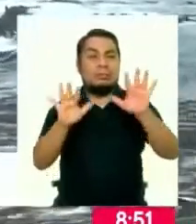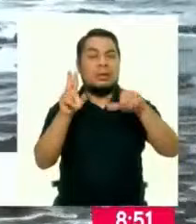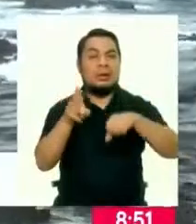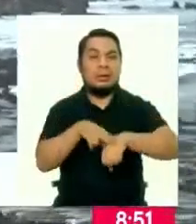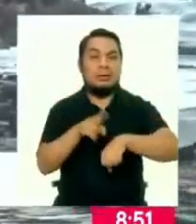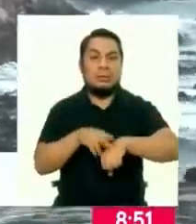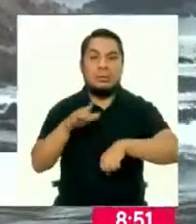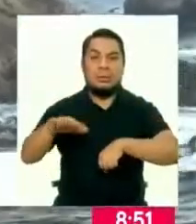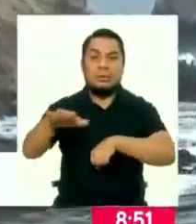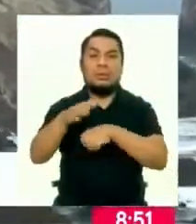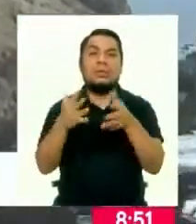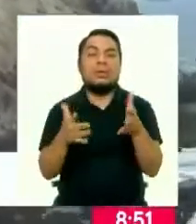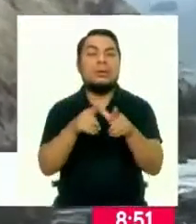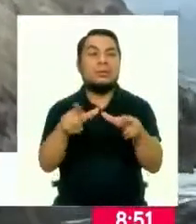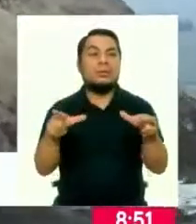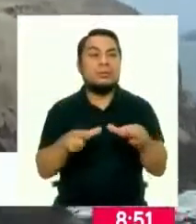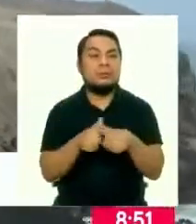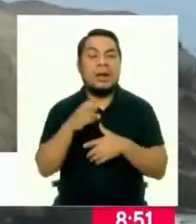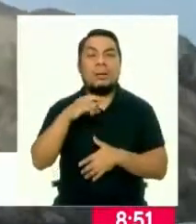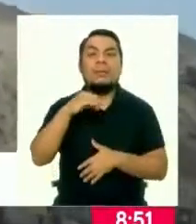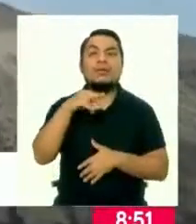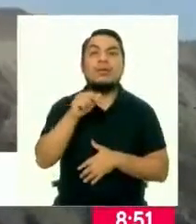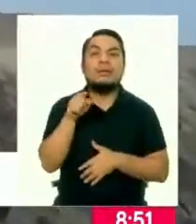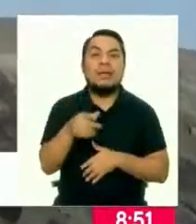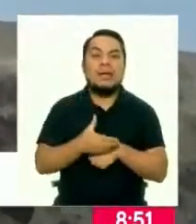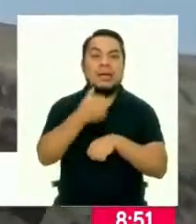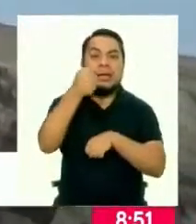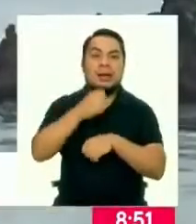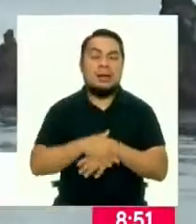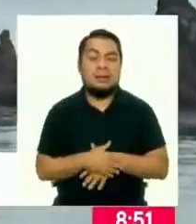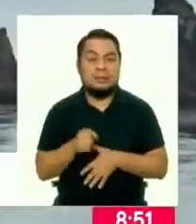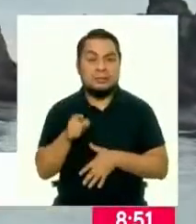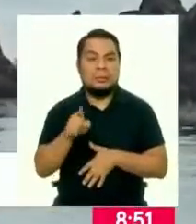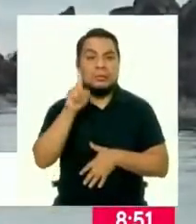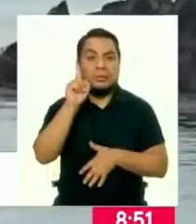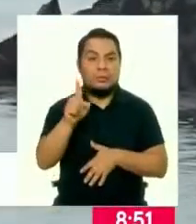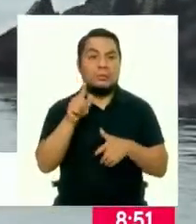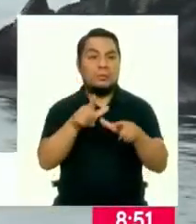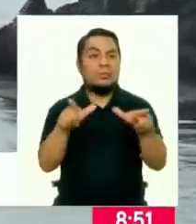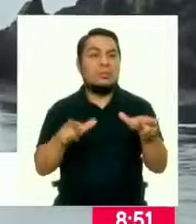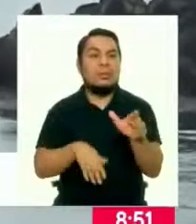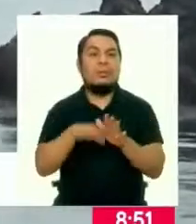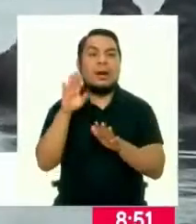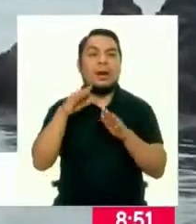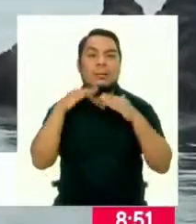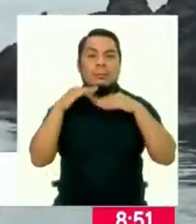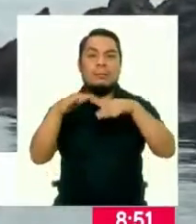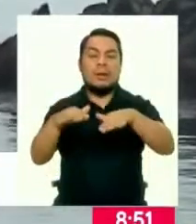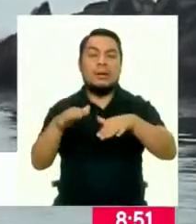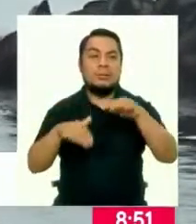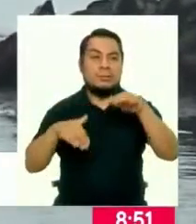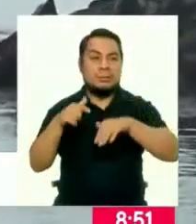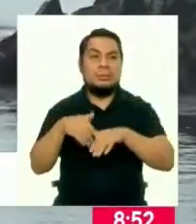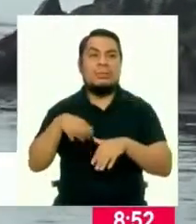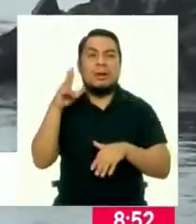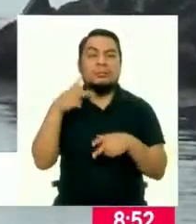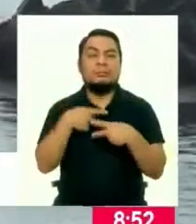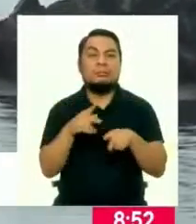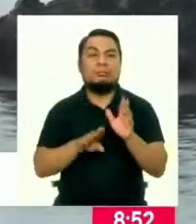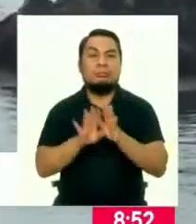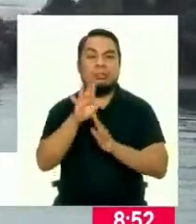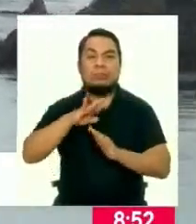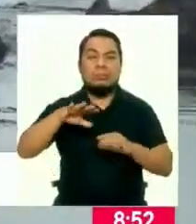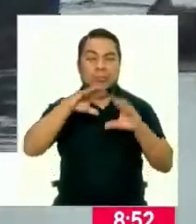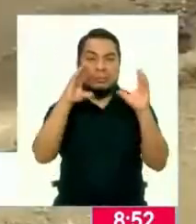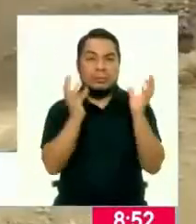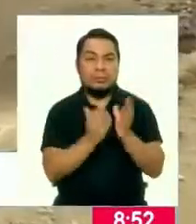se ubica en el distrito de Marcona, en Ica, y es uno de los lugares marino costero más productivos del